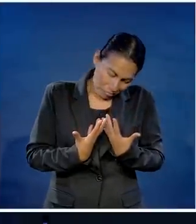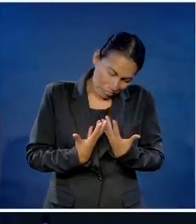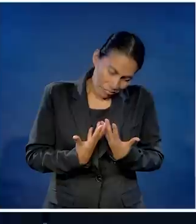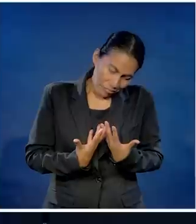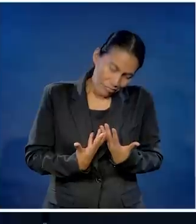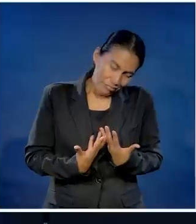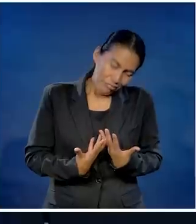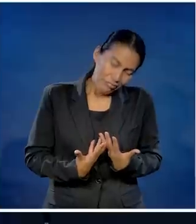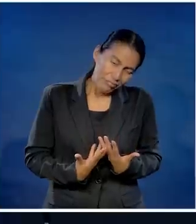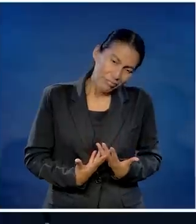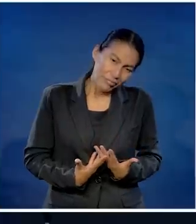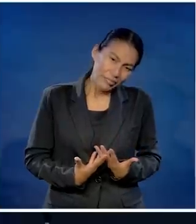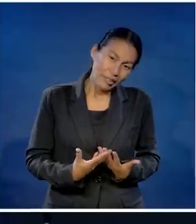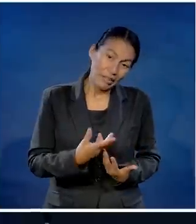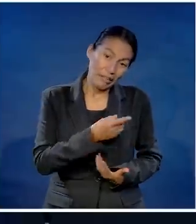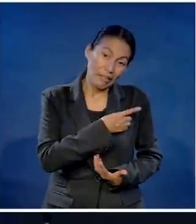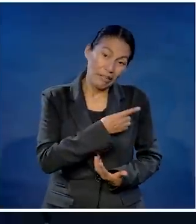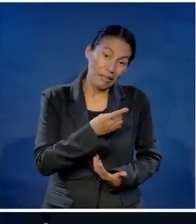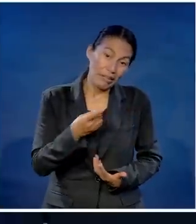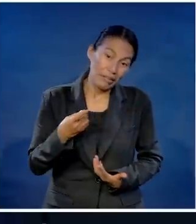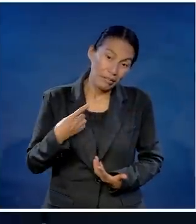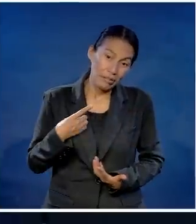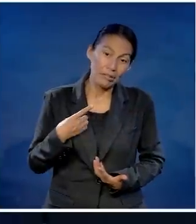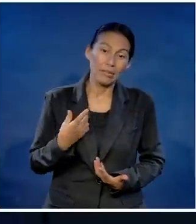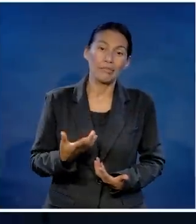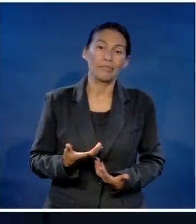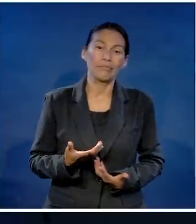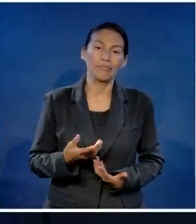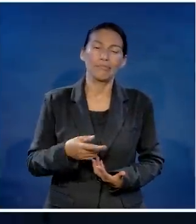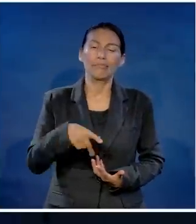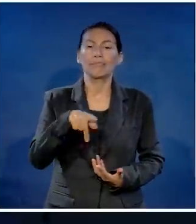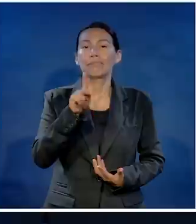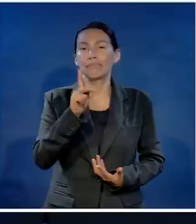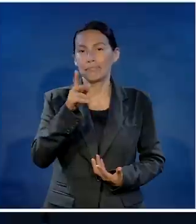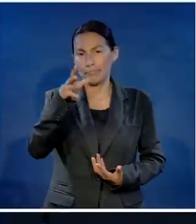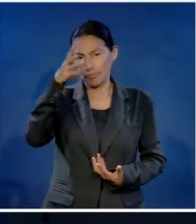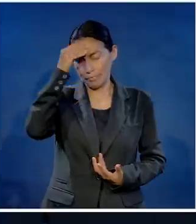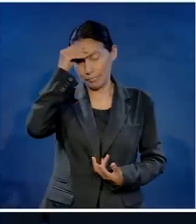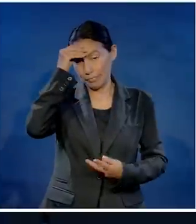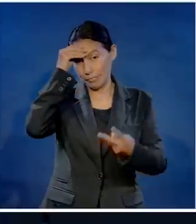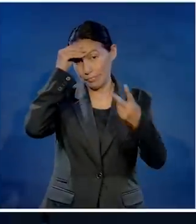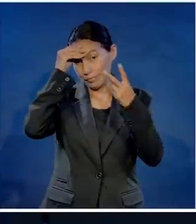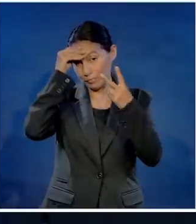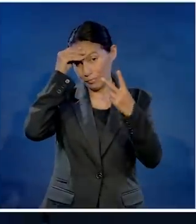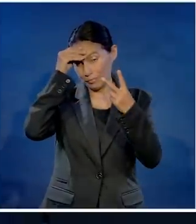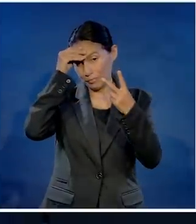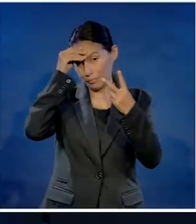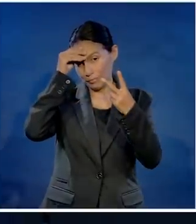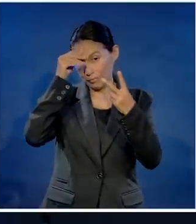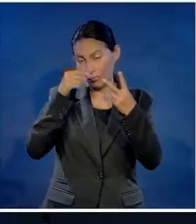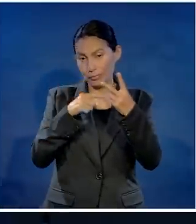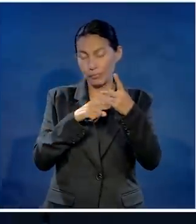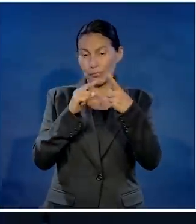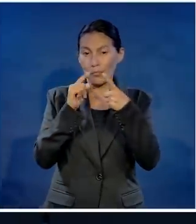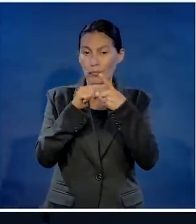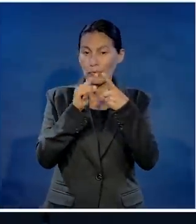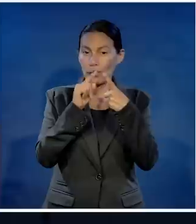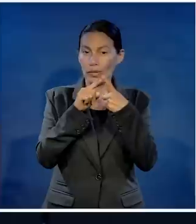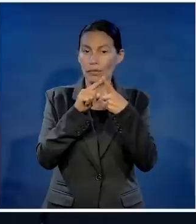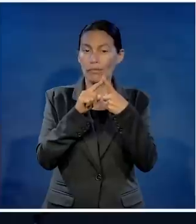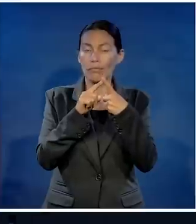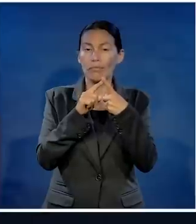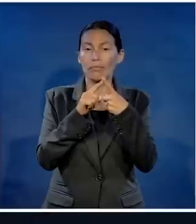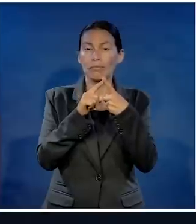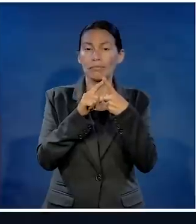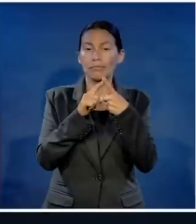destrozado y para acabarla endeudado pero aprendí una cosa bueno aprendí dos